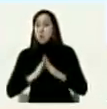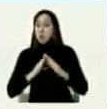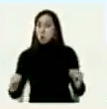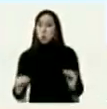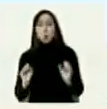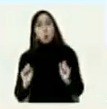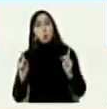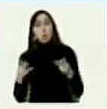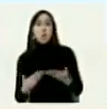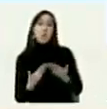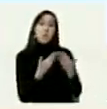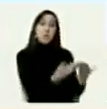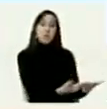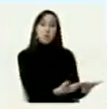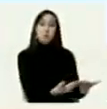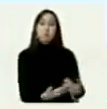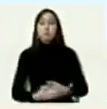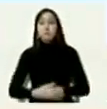oportunidades